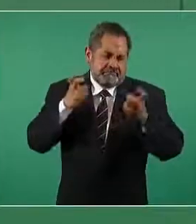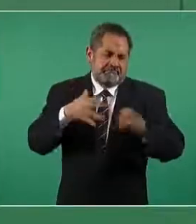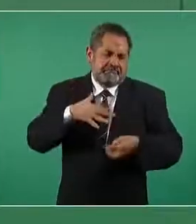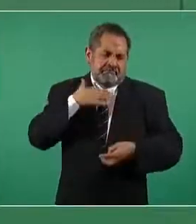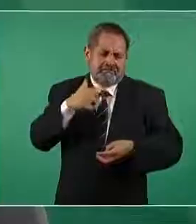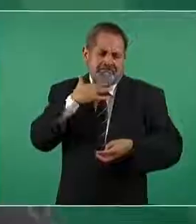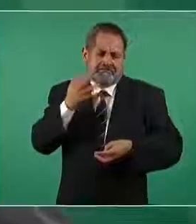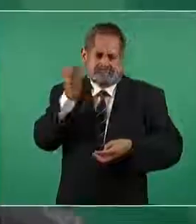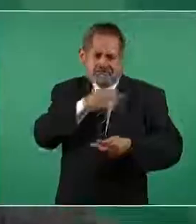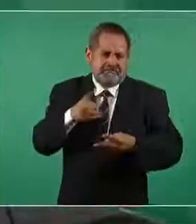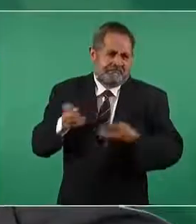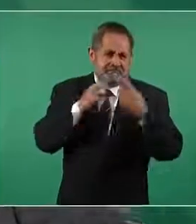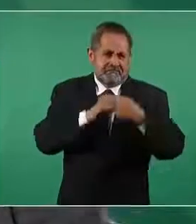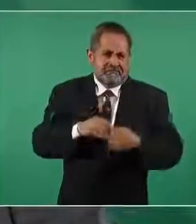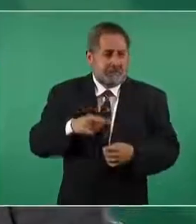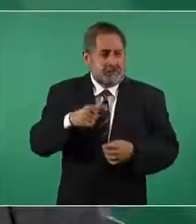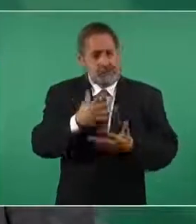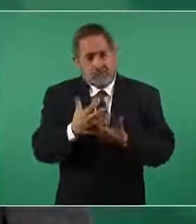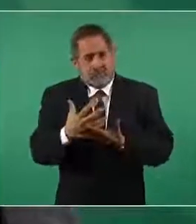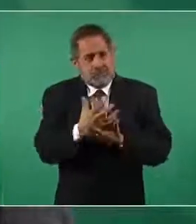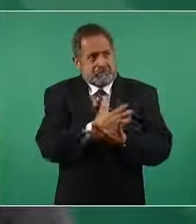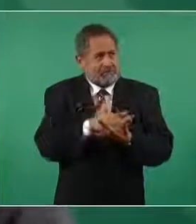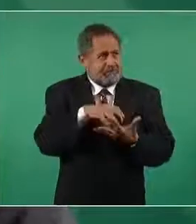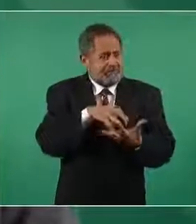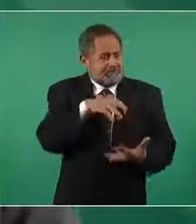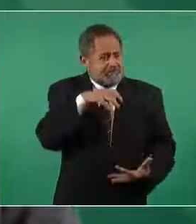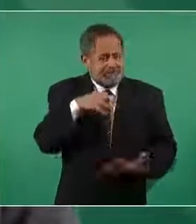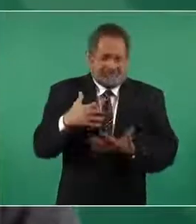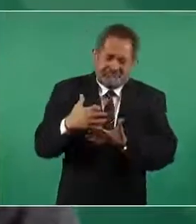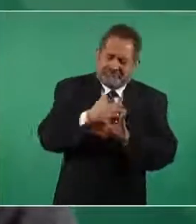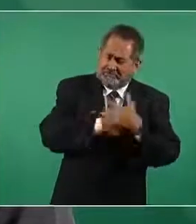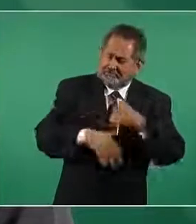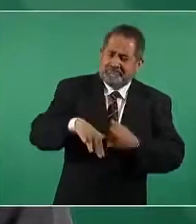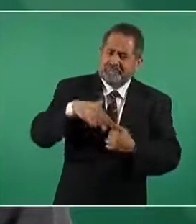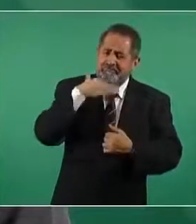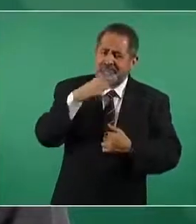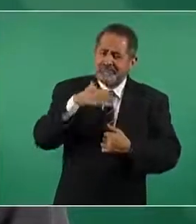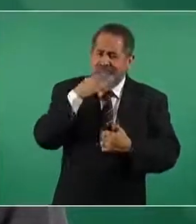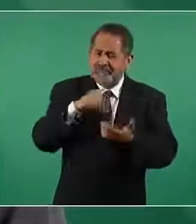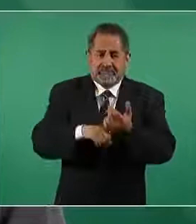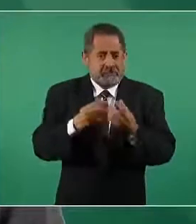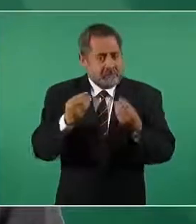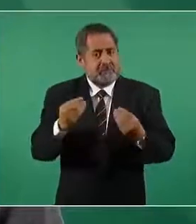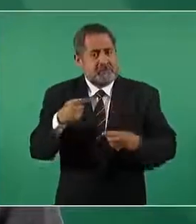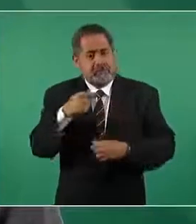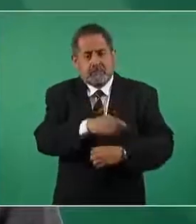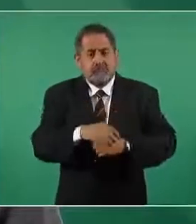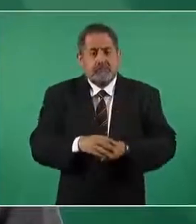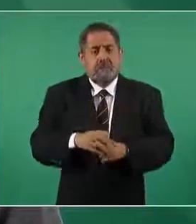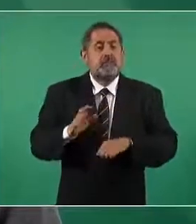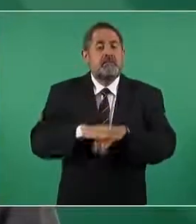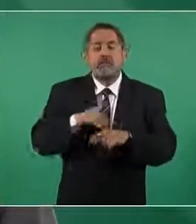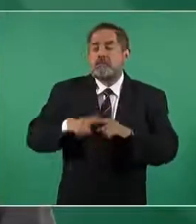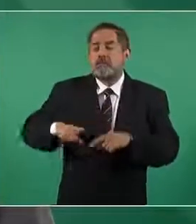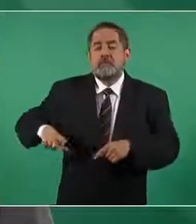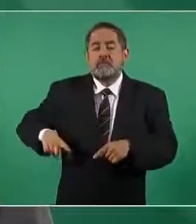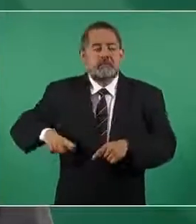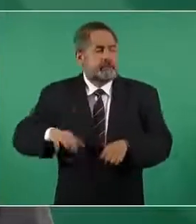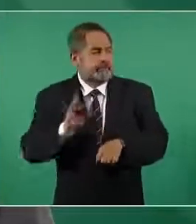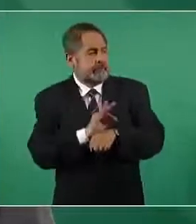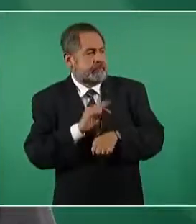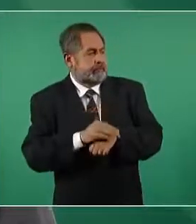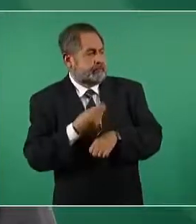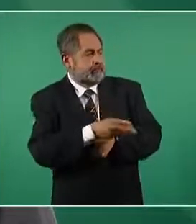grandes fortunas hechas al amparo del poder público